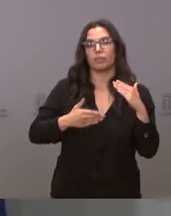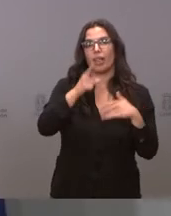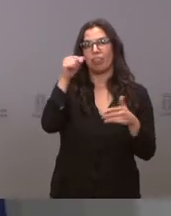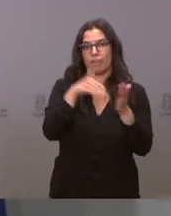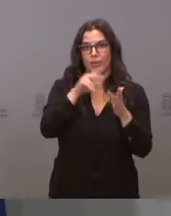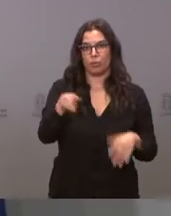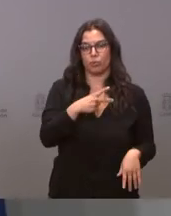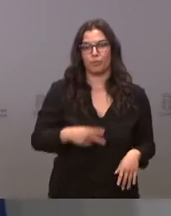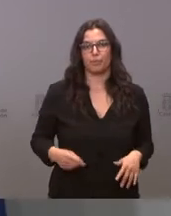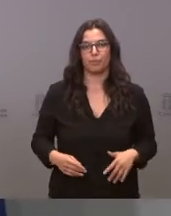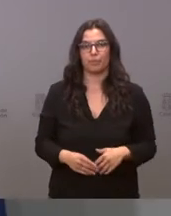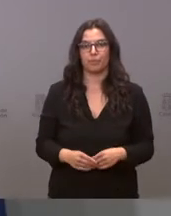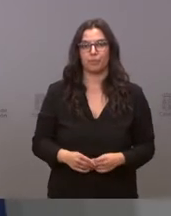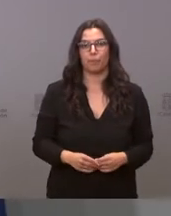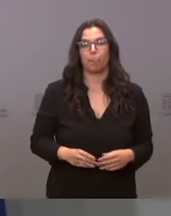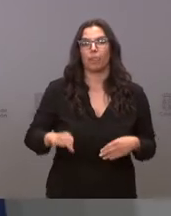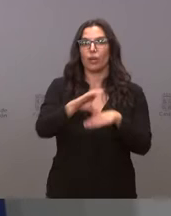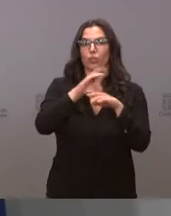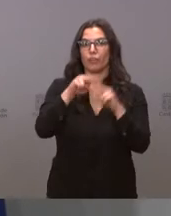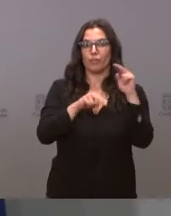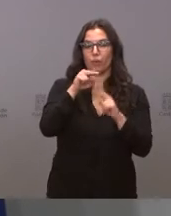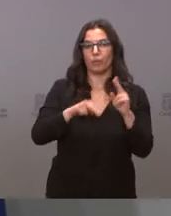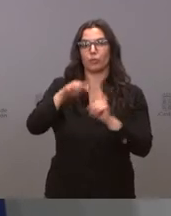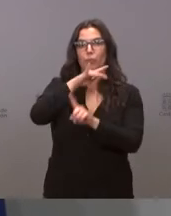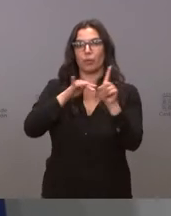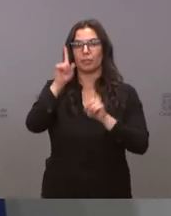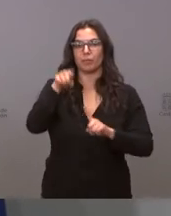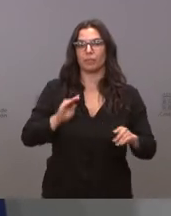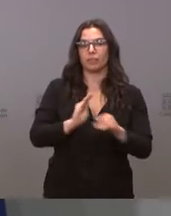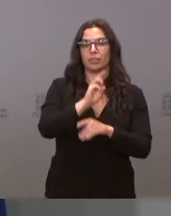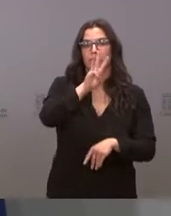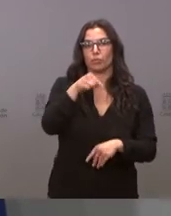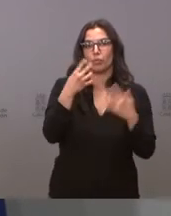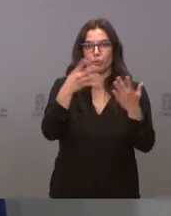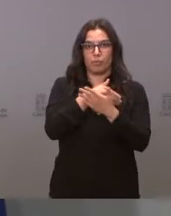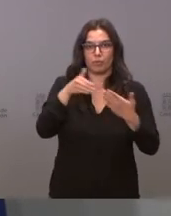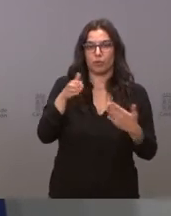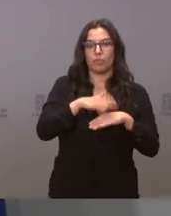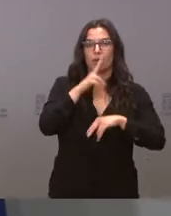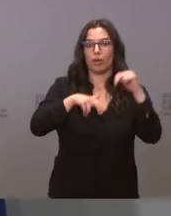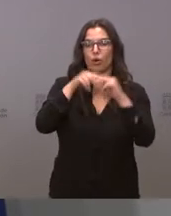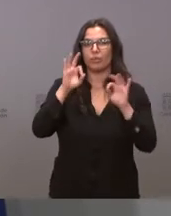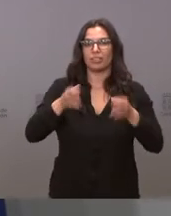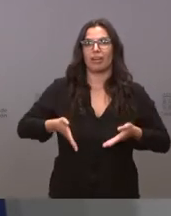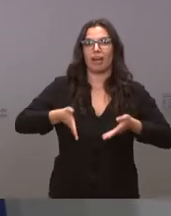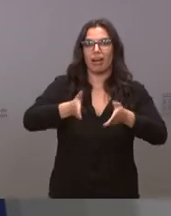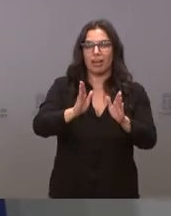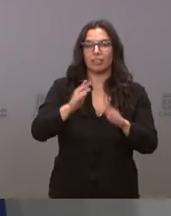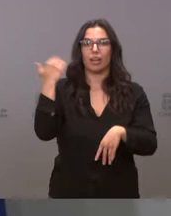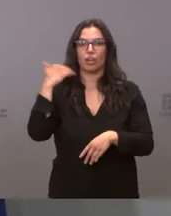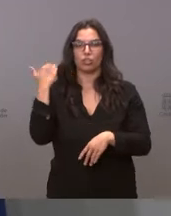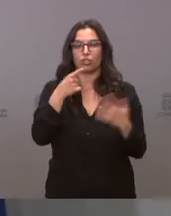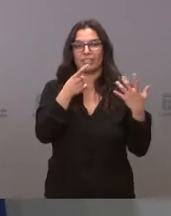.000 euros. La Consejería de Fomento y de Medio Ambiente destina también 3,9 millones para obras en la carretera Soria